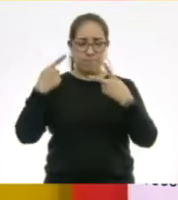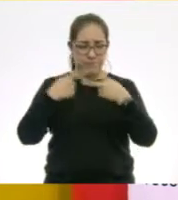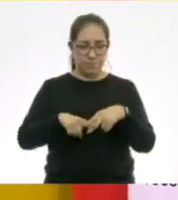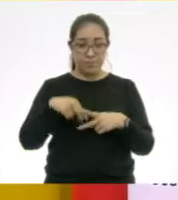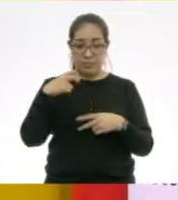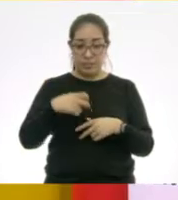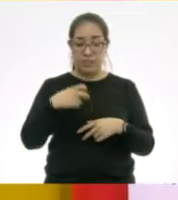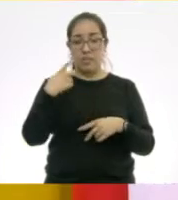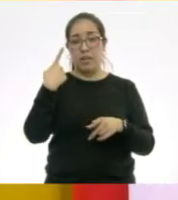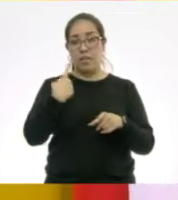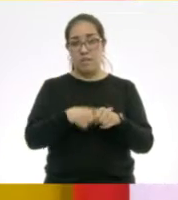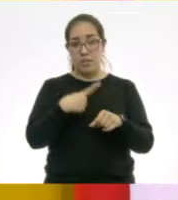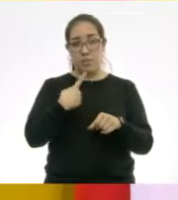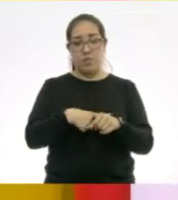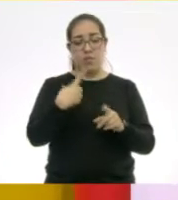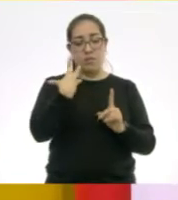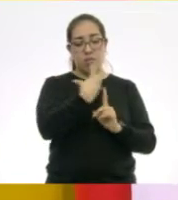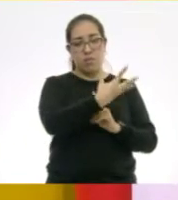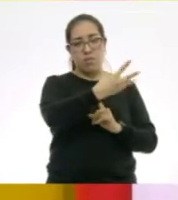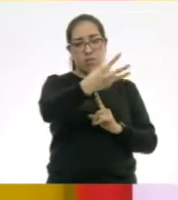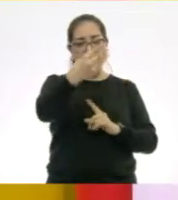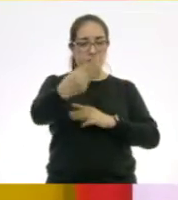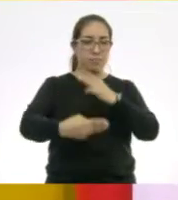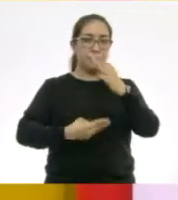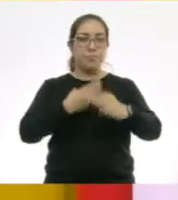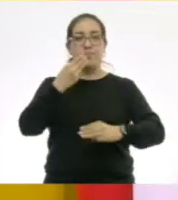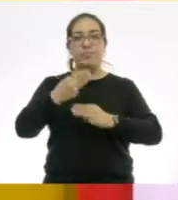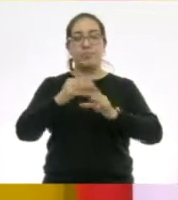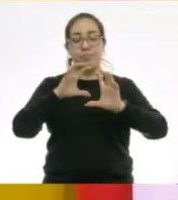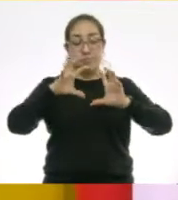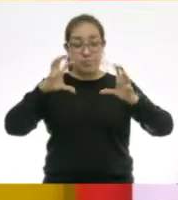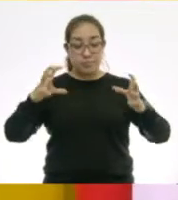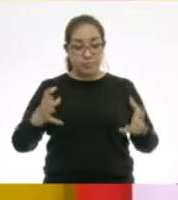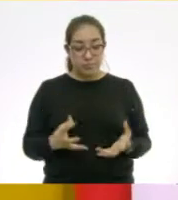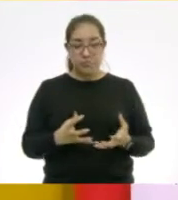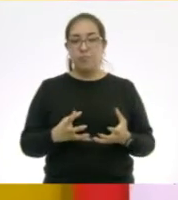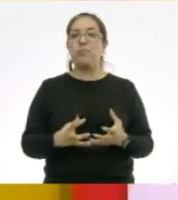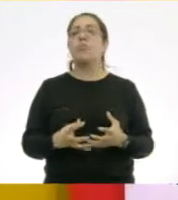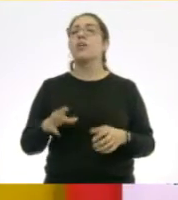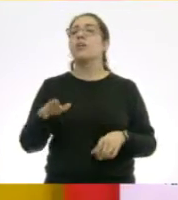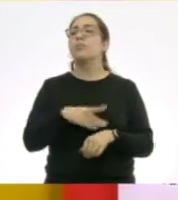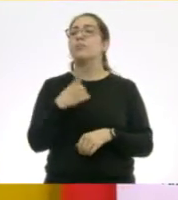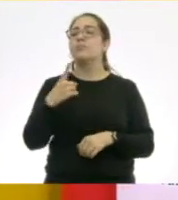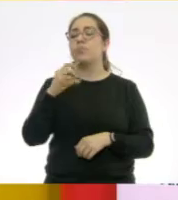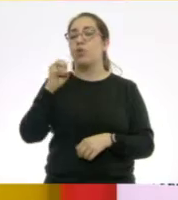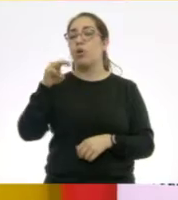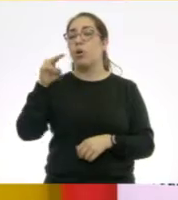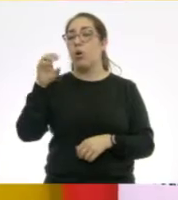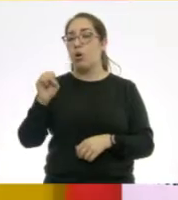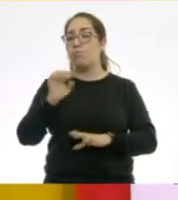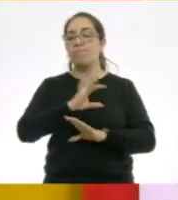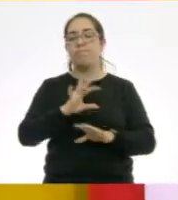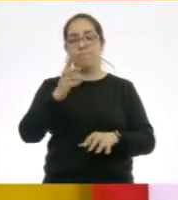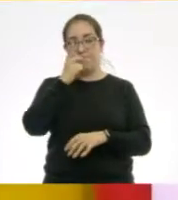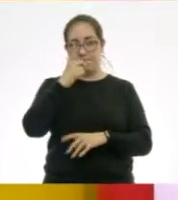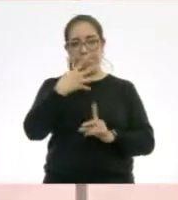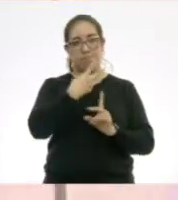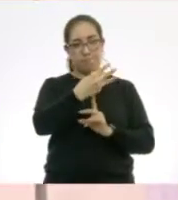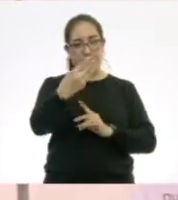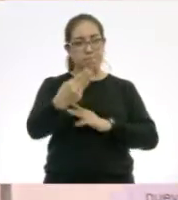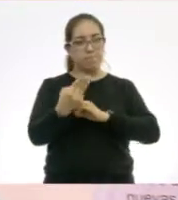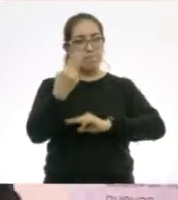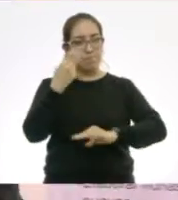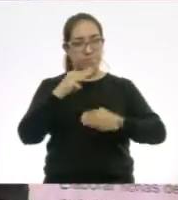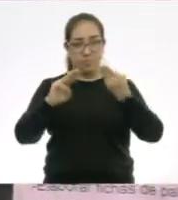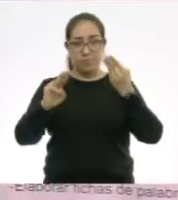que se extendió por el mundo y fue declarada pandemia global por la Organización Mundial de la Salud. Ah, que das cuenta